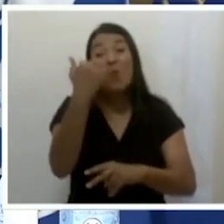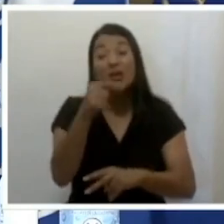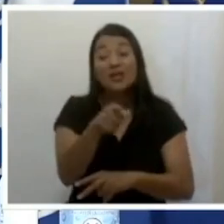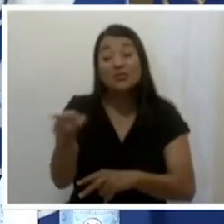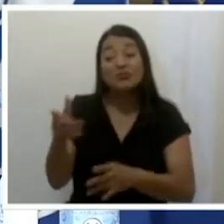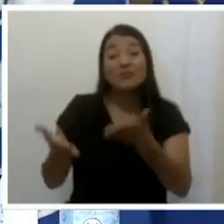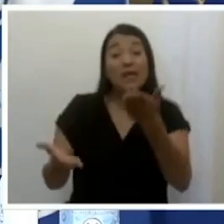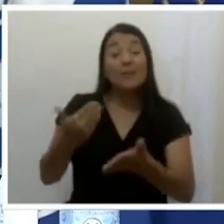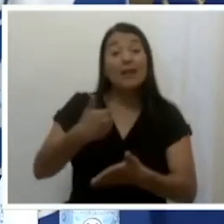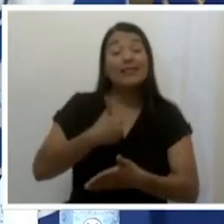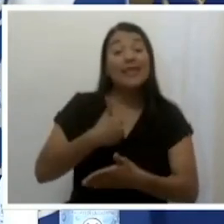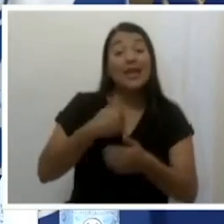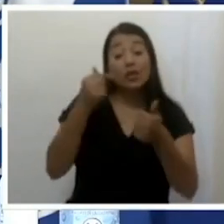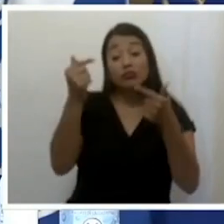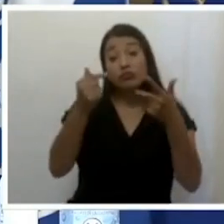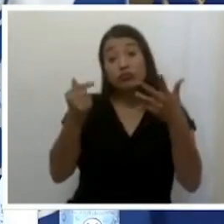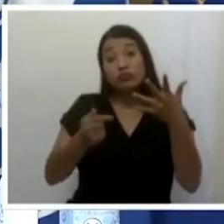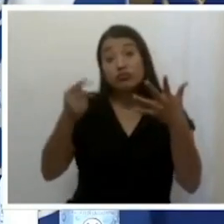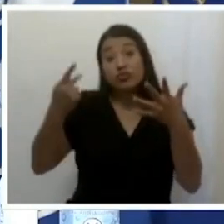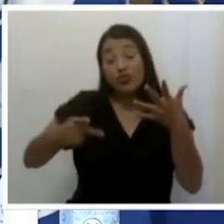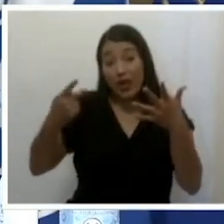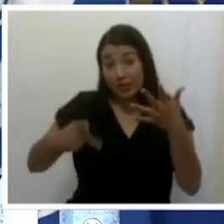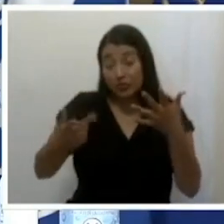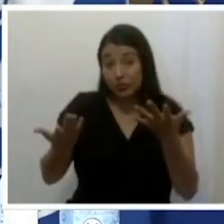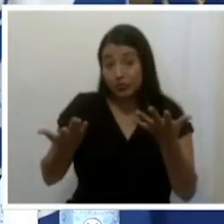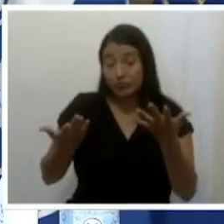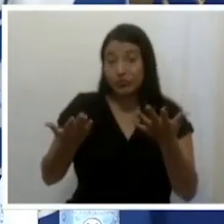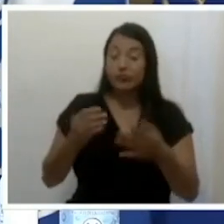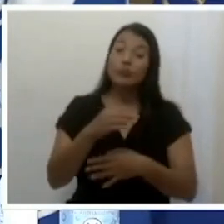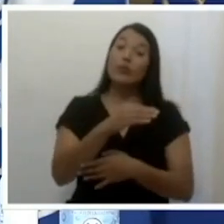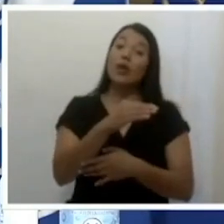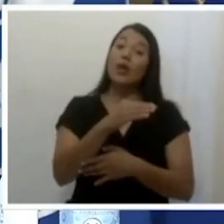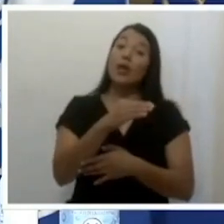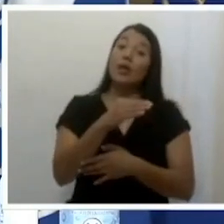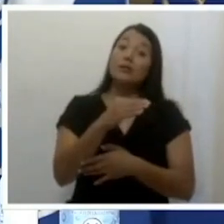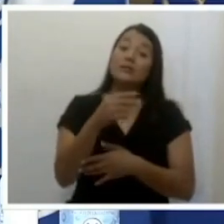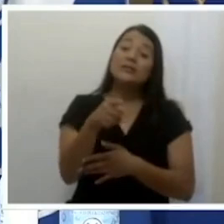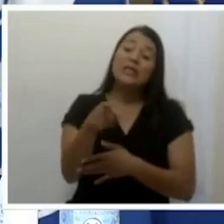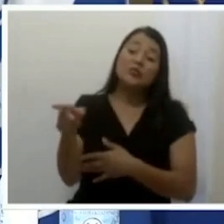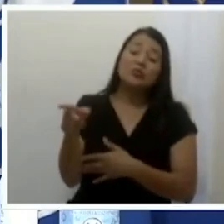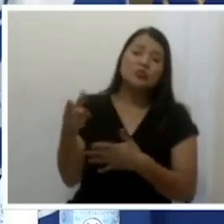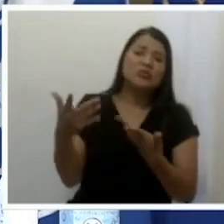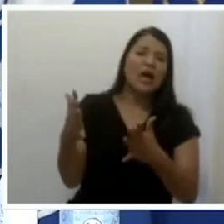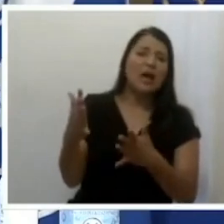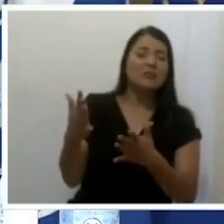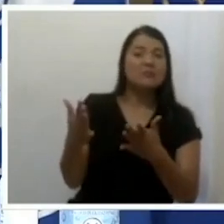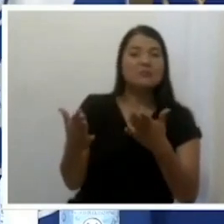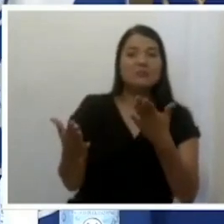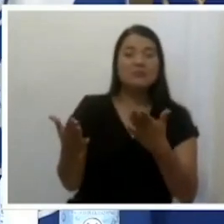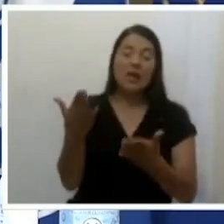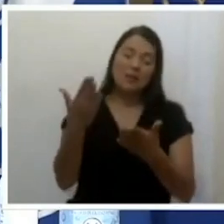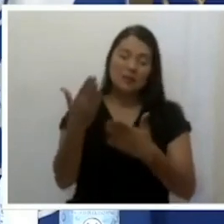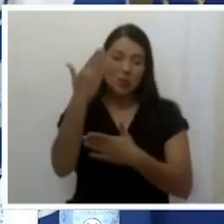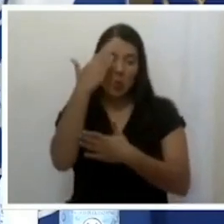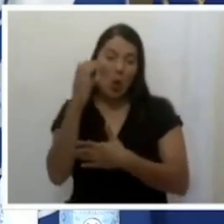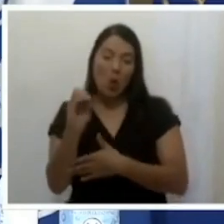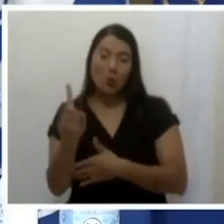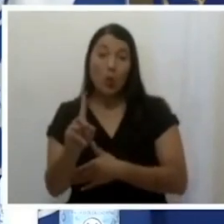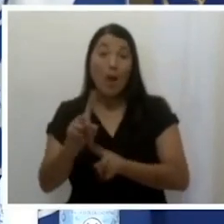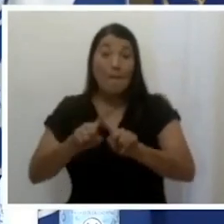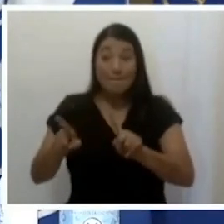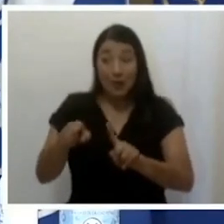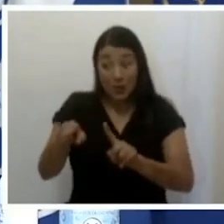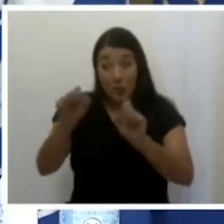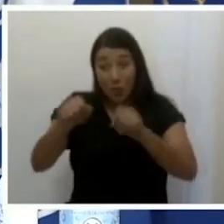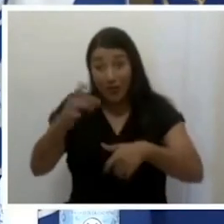conocidos, y algunos probablemente todavía no conocemos, y terminarán en una unidad de